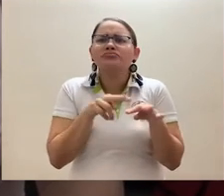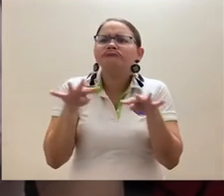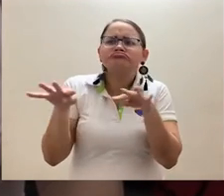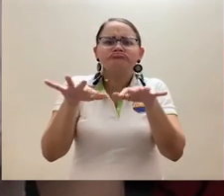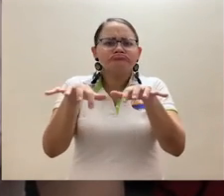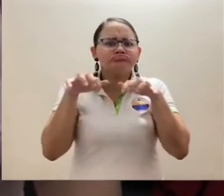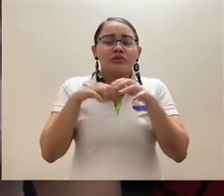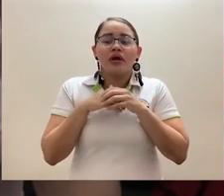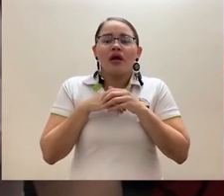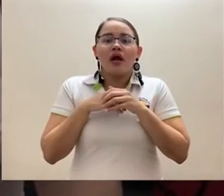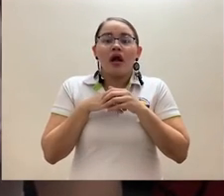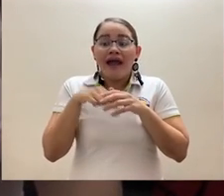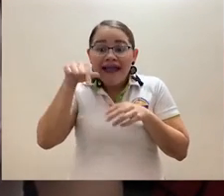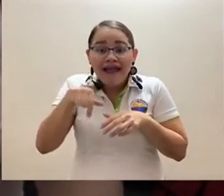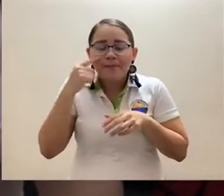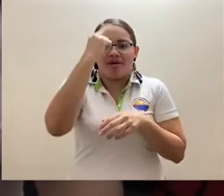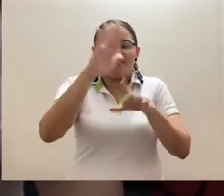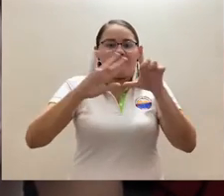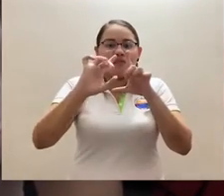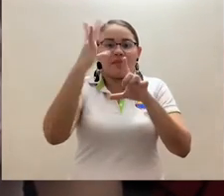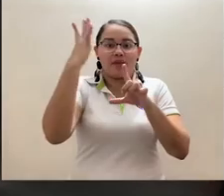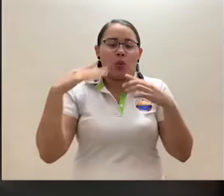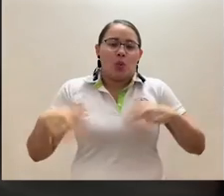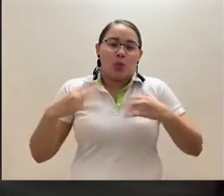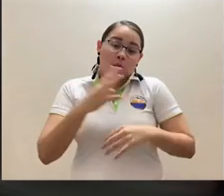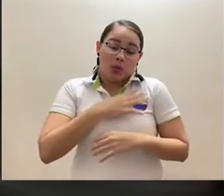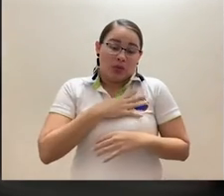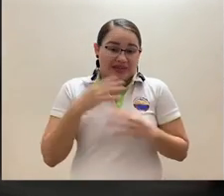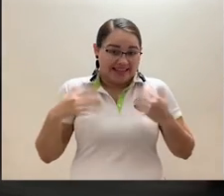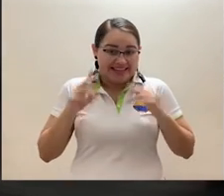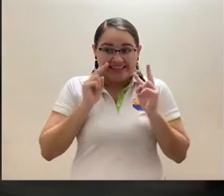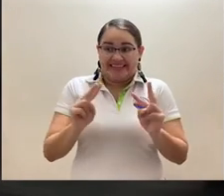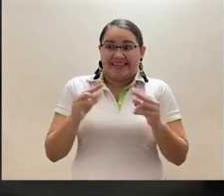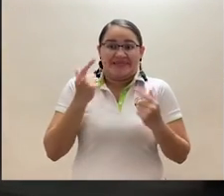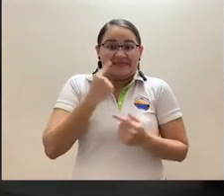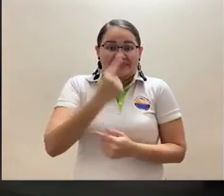parecido excelente y estamos muy felices y contentos de que nuestro hijo se haya graduado.